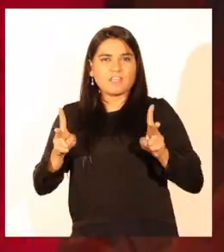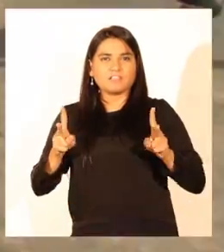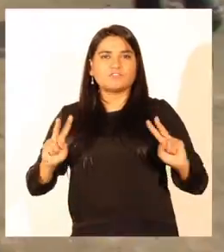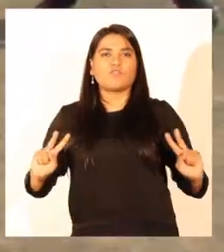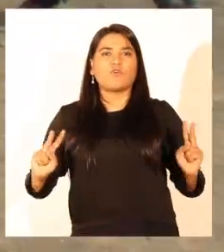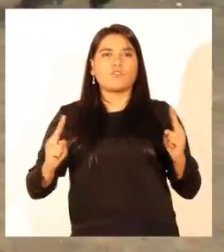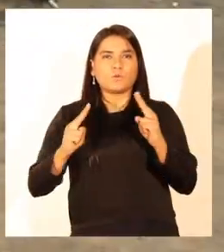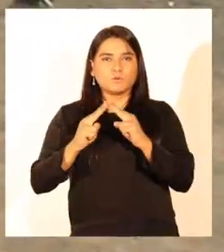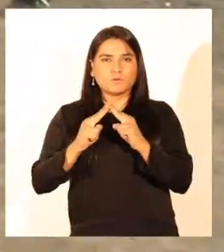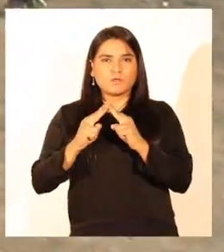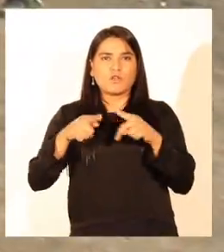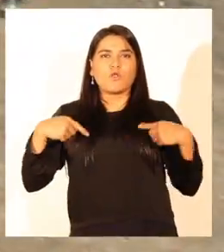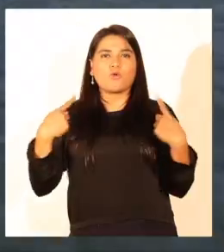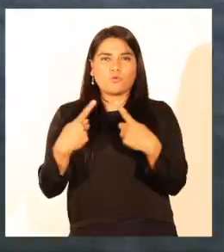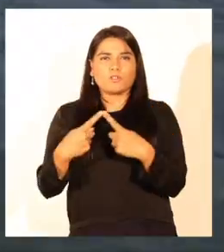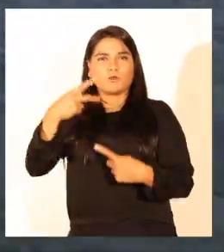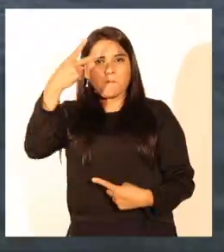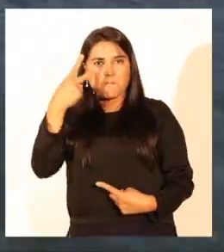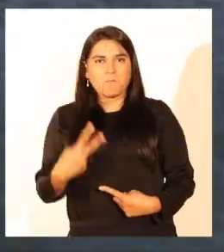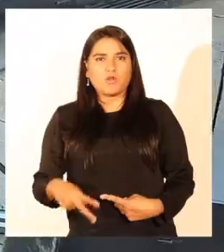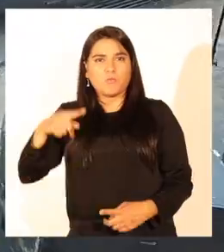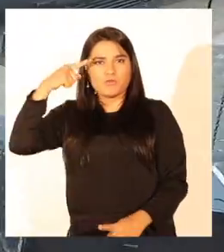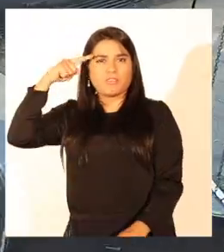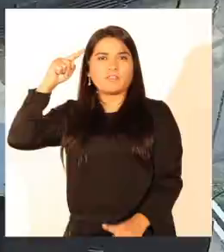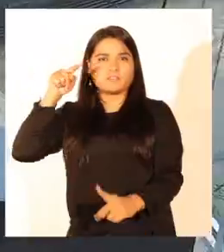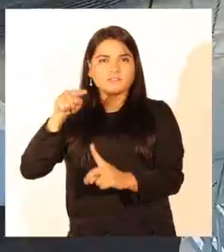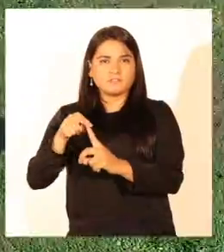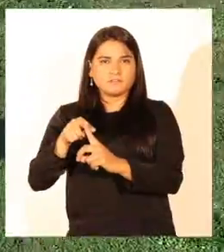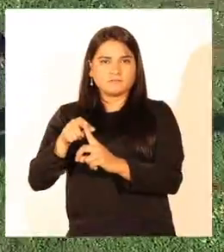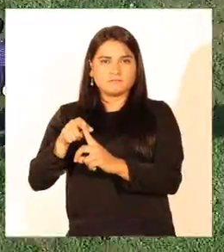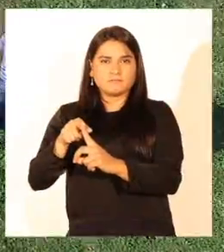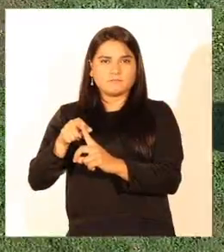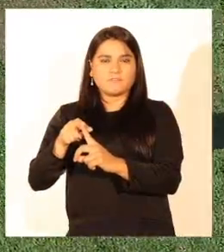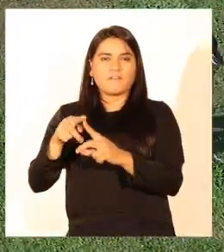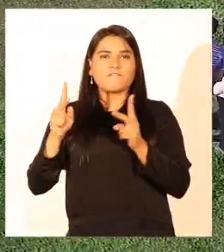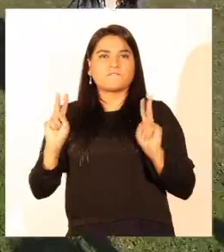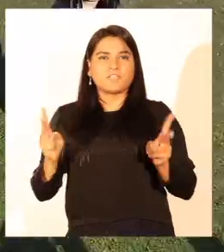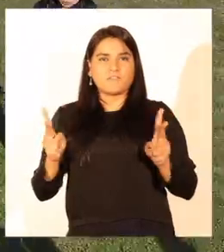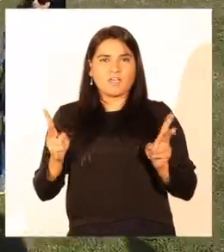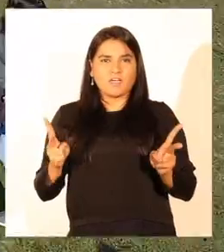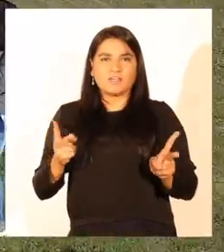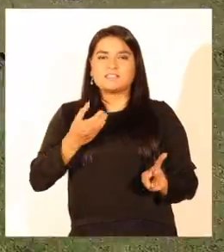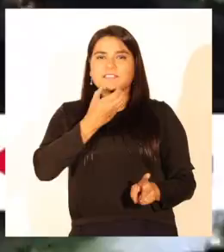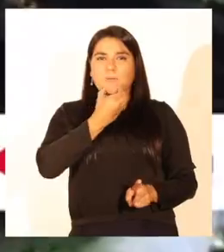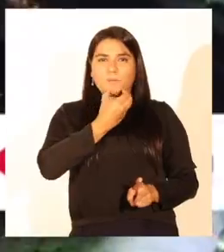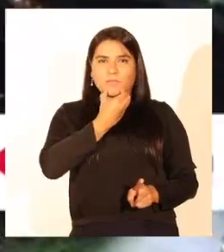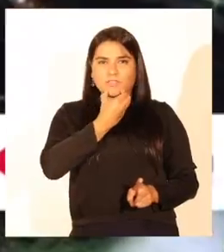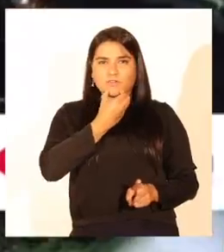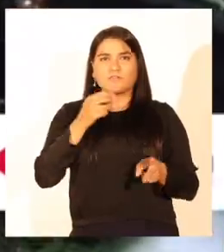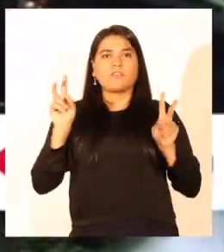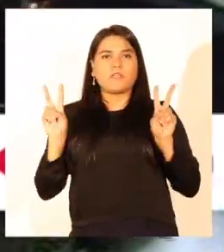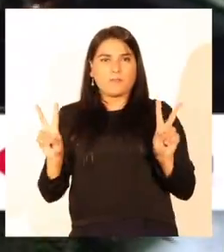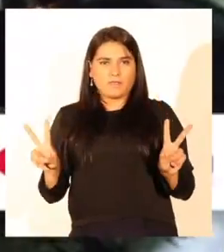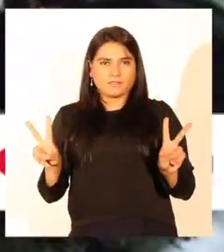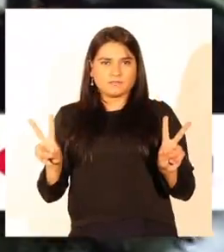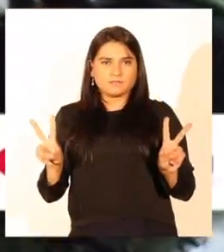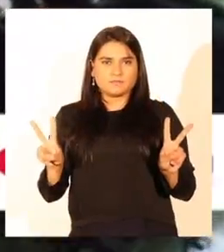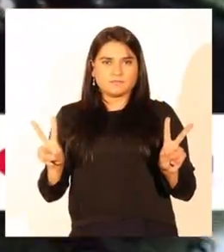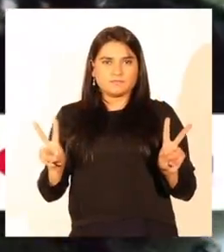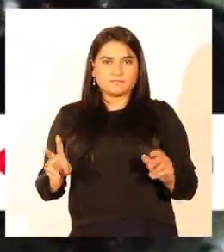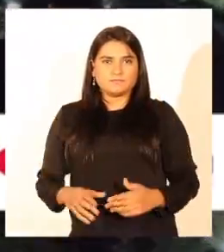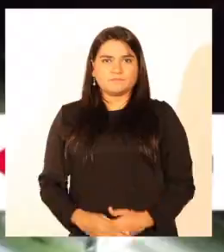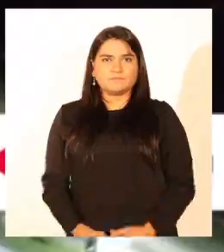construir nuestro propio destino. ¡Viva San Pedro de la Paz!